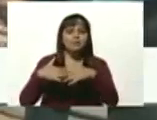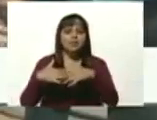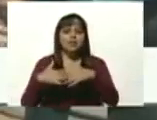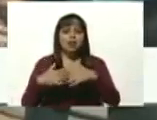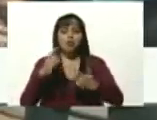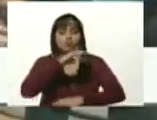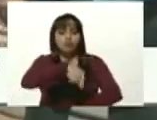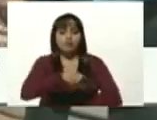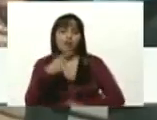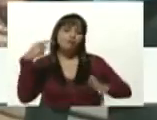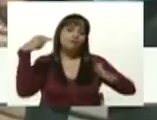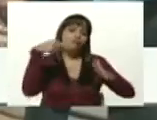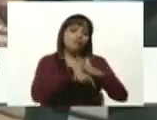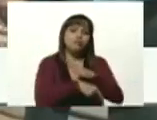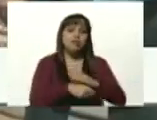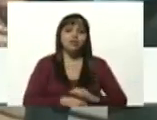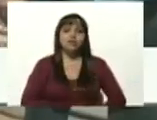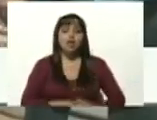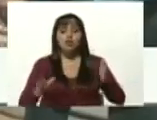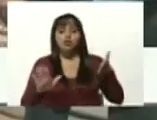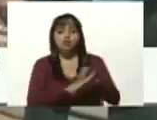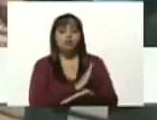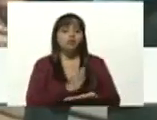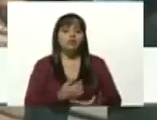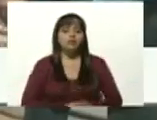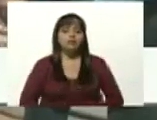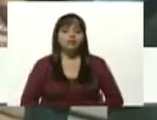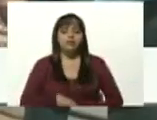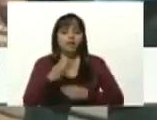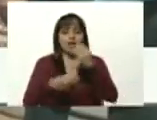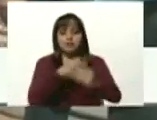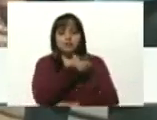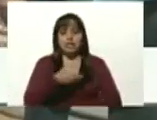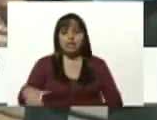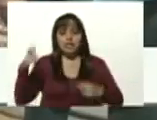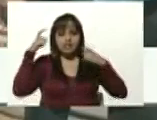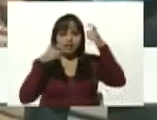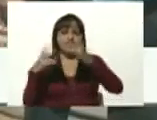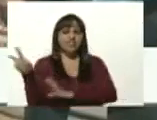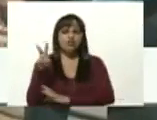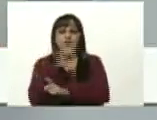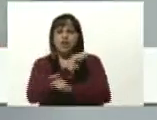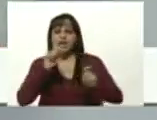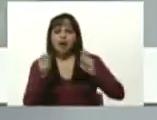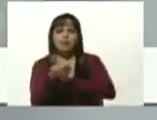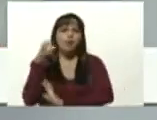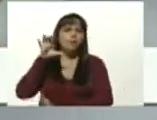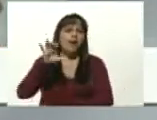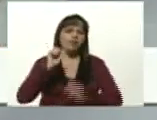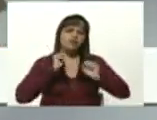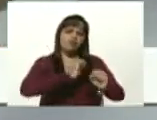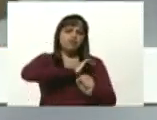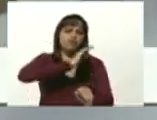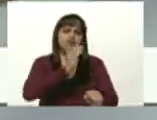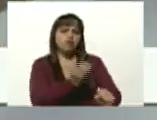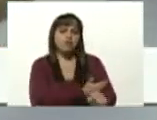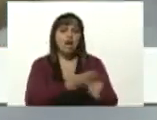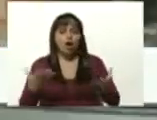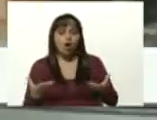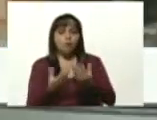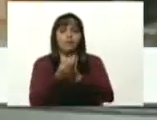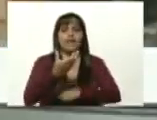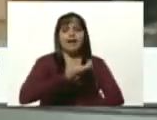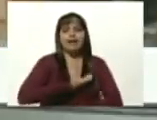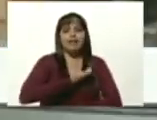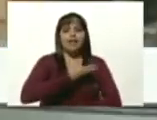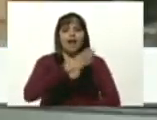y profundizar en lo que llamaba nuestro amado comandante Hugo Chá, que Venezuela se convierta en un país potencia. Me acompañan el alcalde